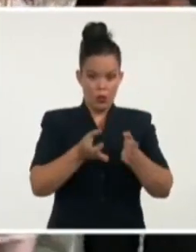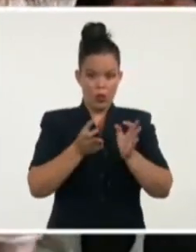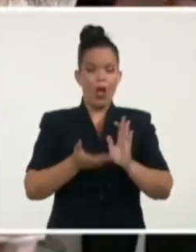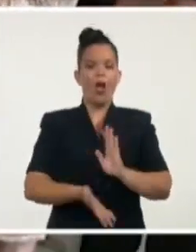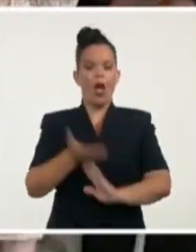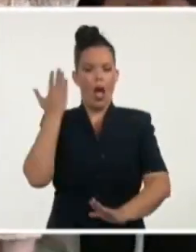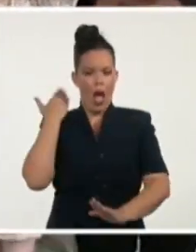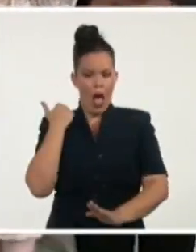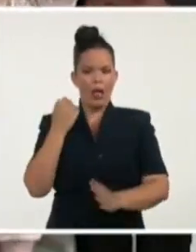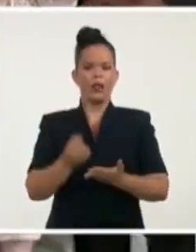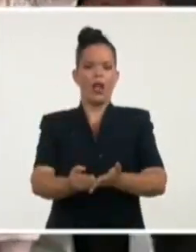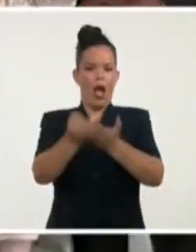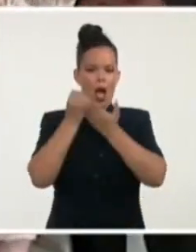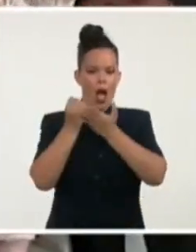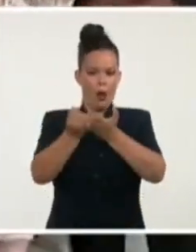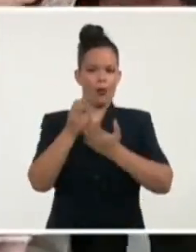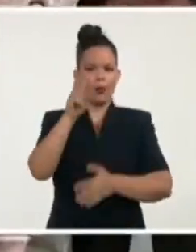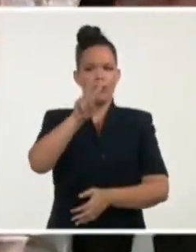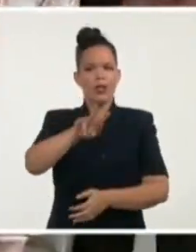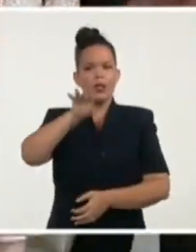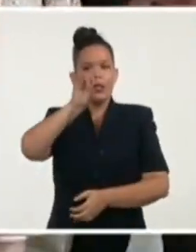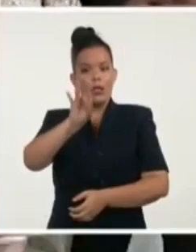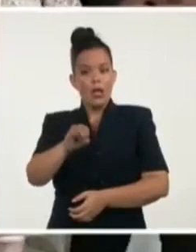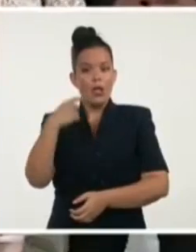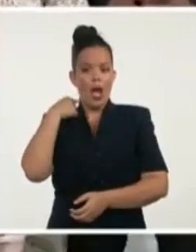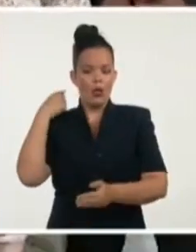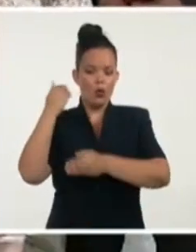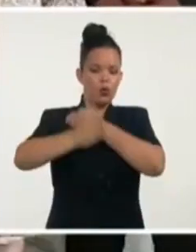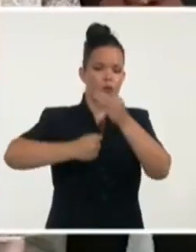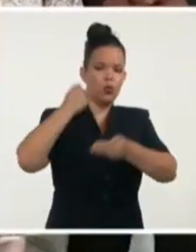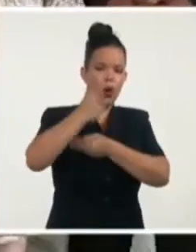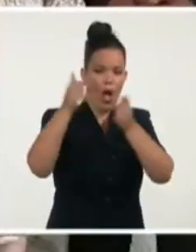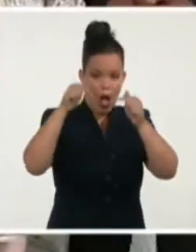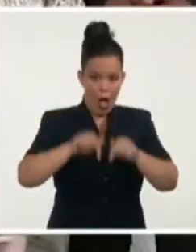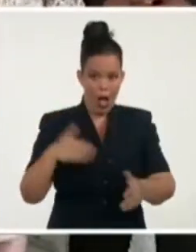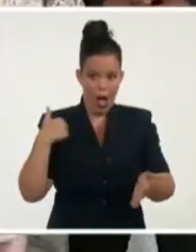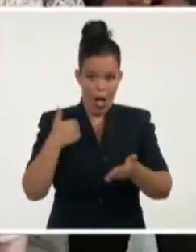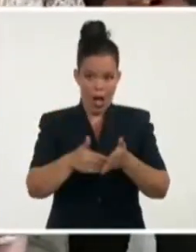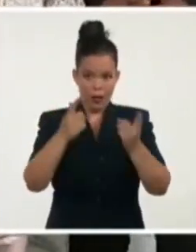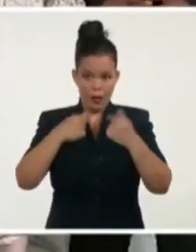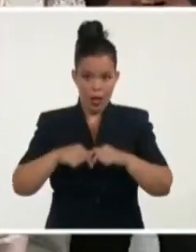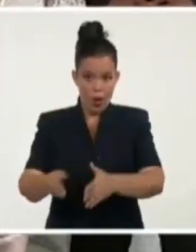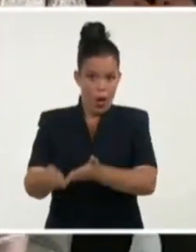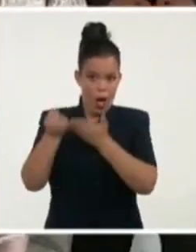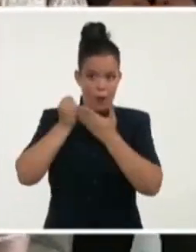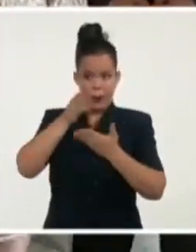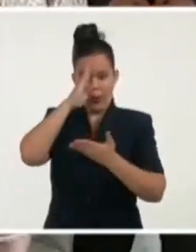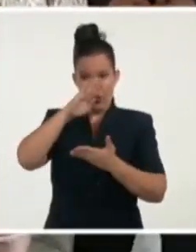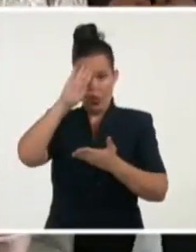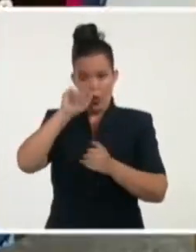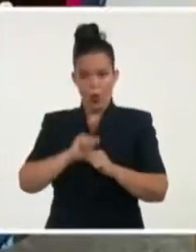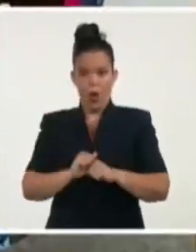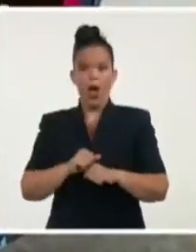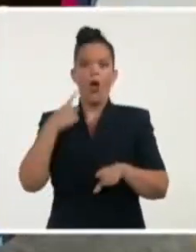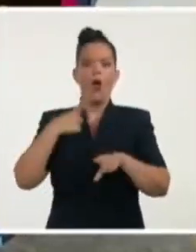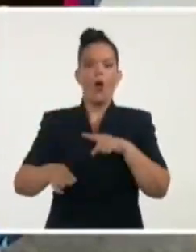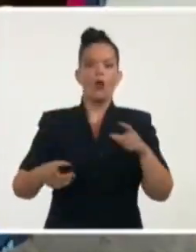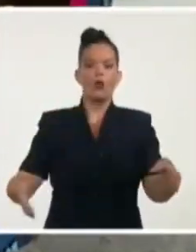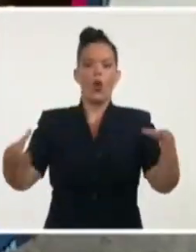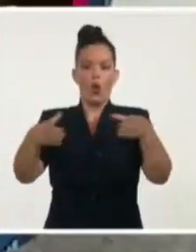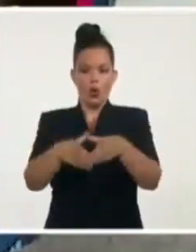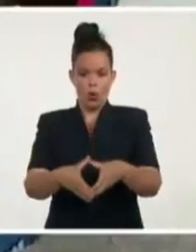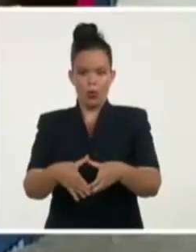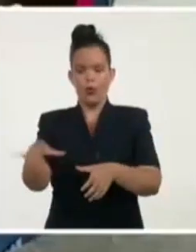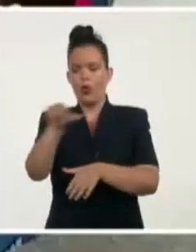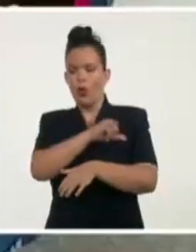suministros a Cuba durante 27 años. Varios grupos estadounidenses opuestos al bloqueo se sumaron a la recaudación de fondos.